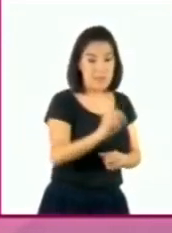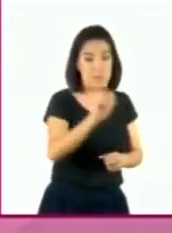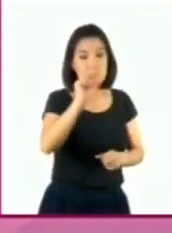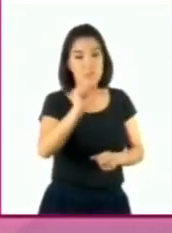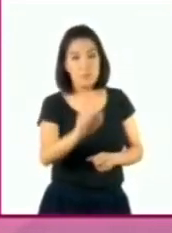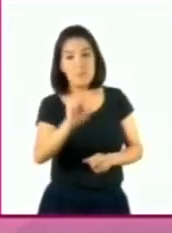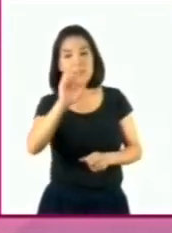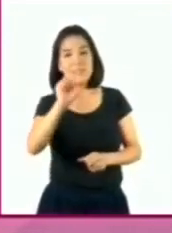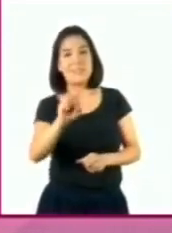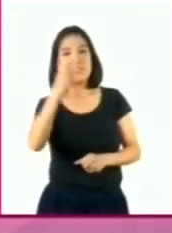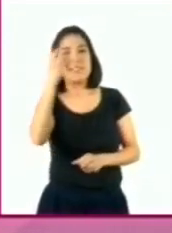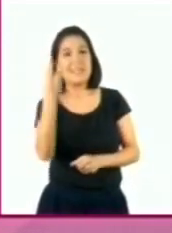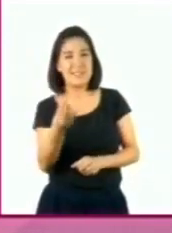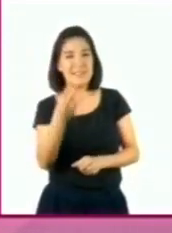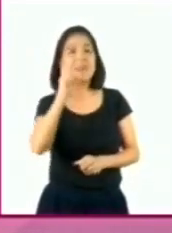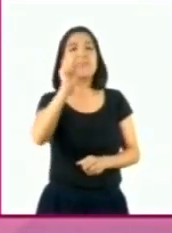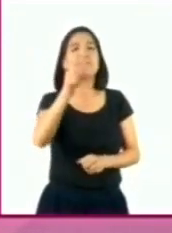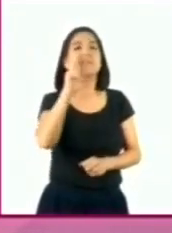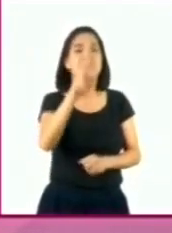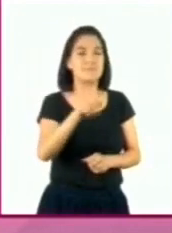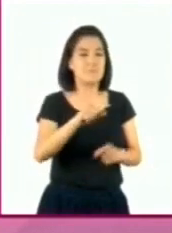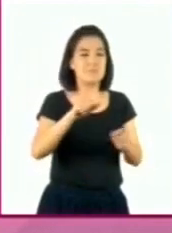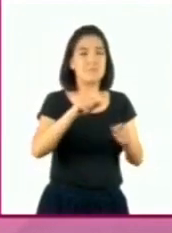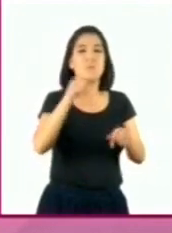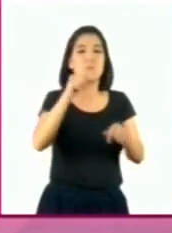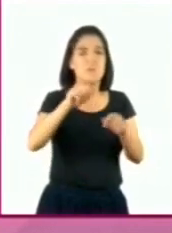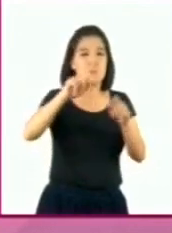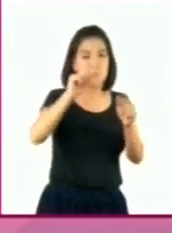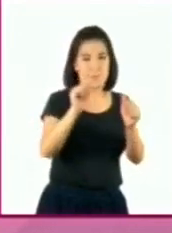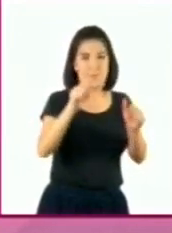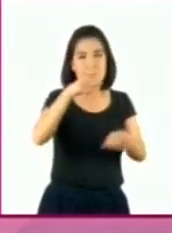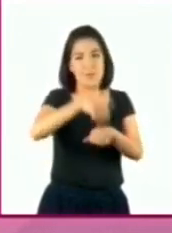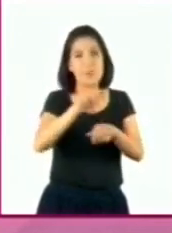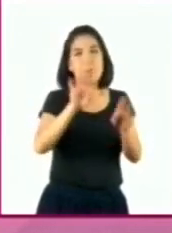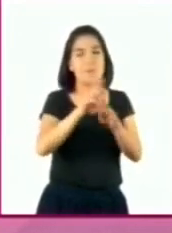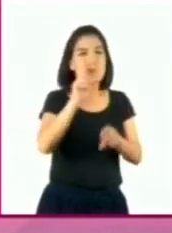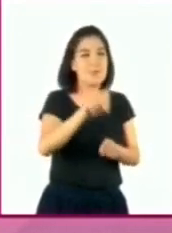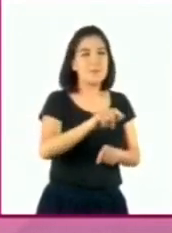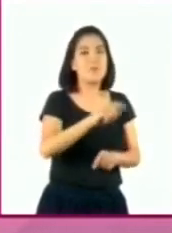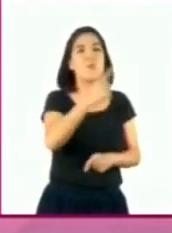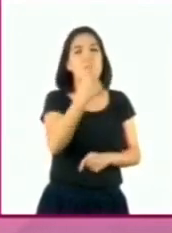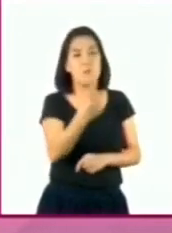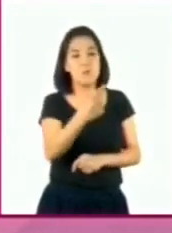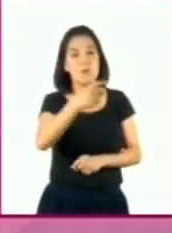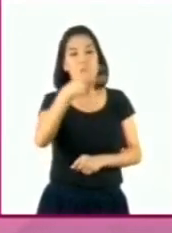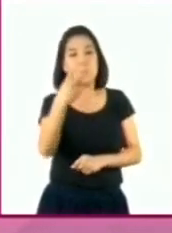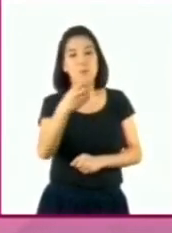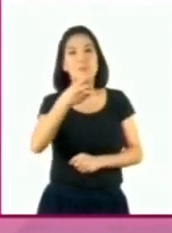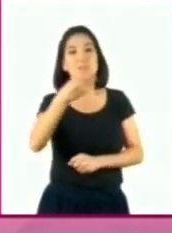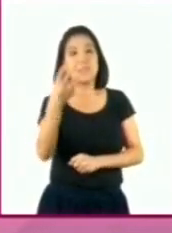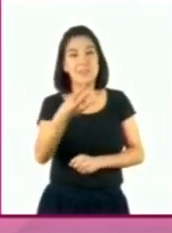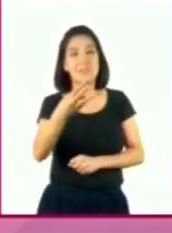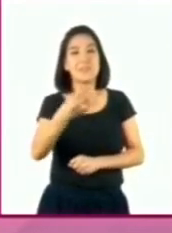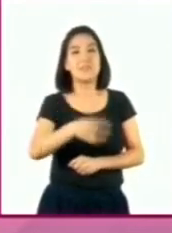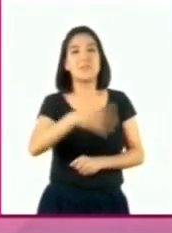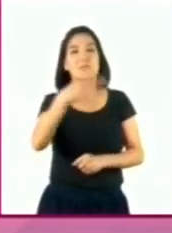centésimos. Es decir, nos movemos 1, 2, 3, 4,